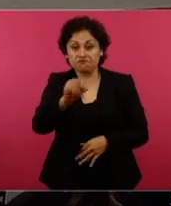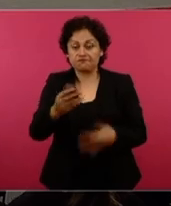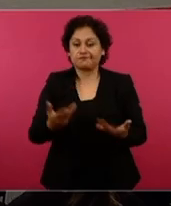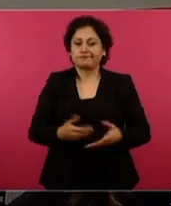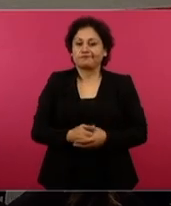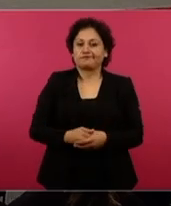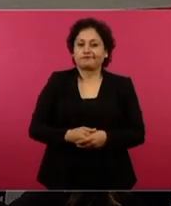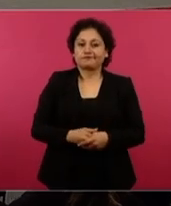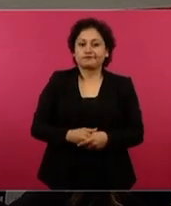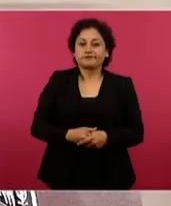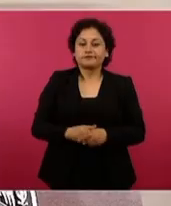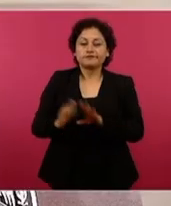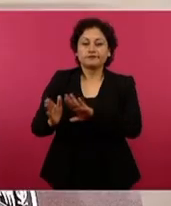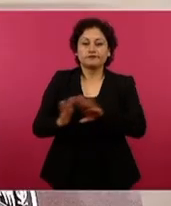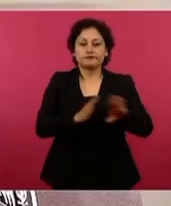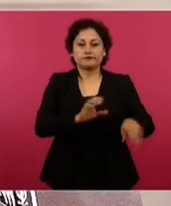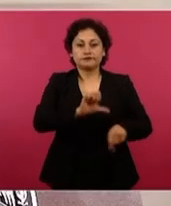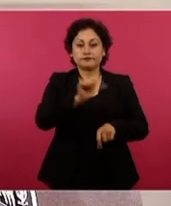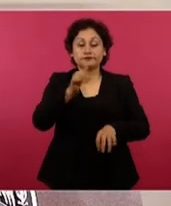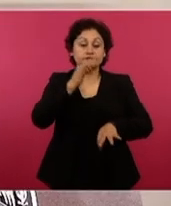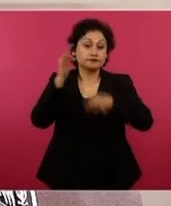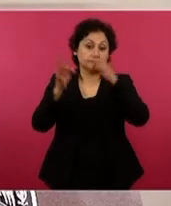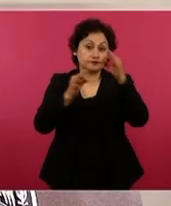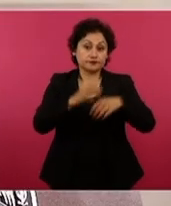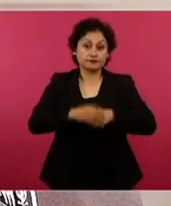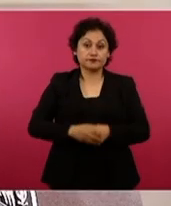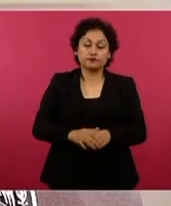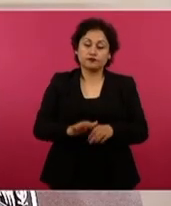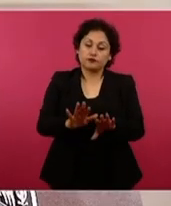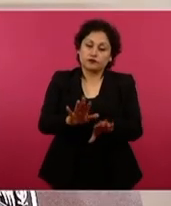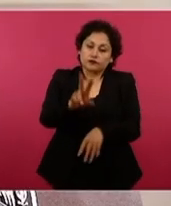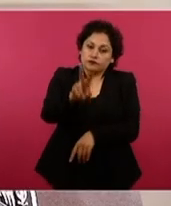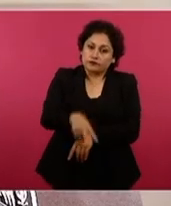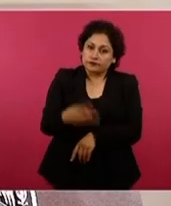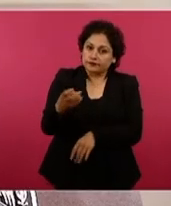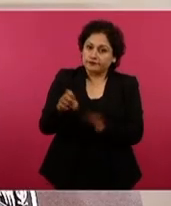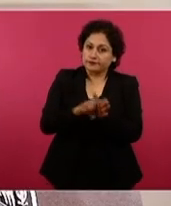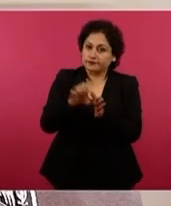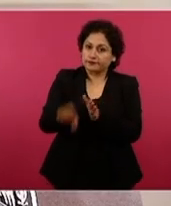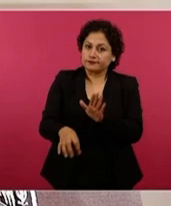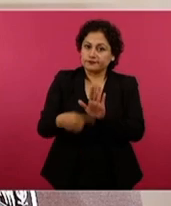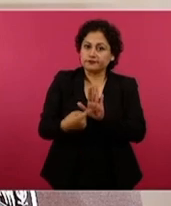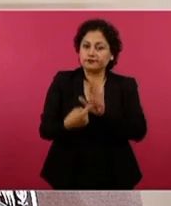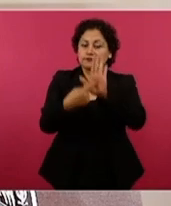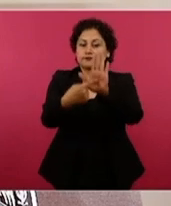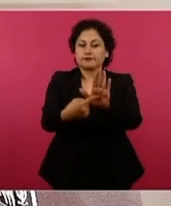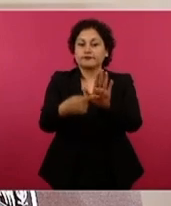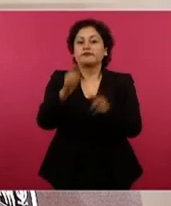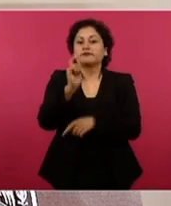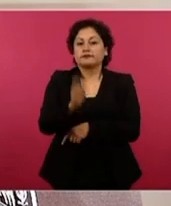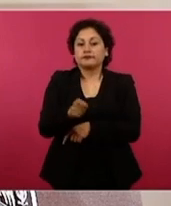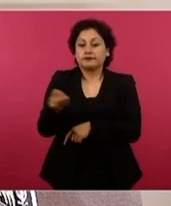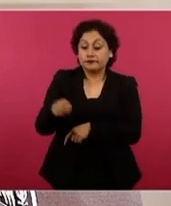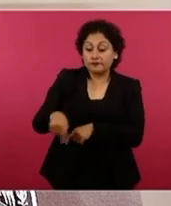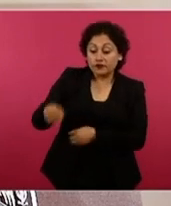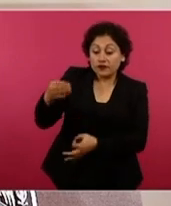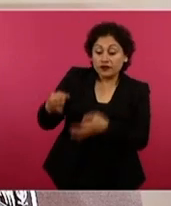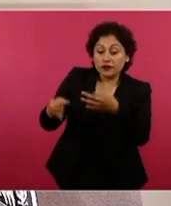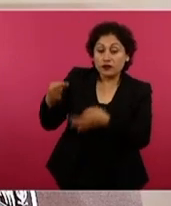Vamos con la siguiente. Que este es un botón de muestra sobre el doble rasero del Tribunal Electoral.